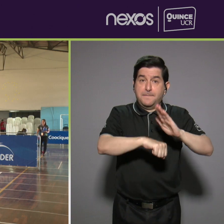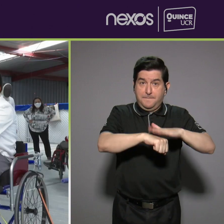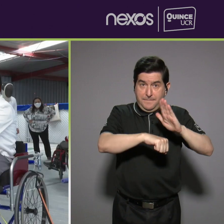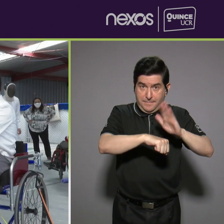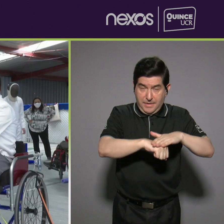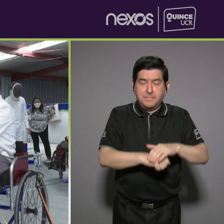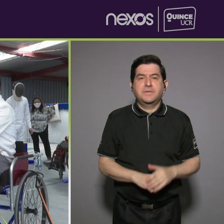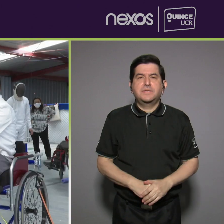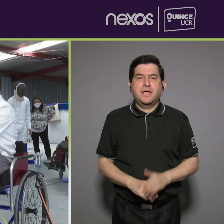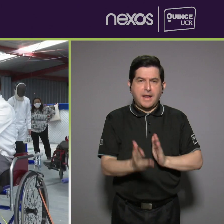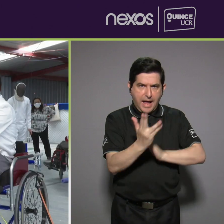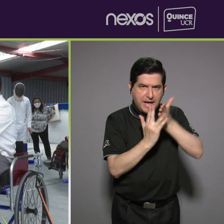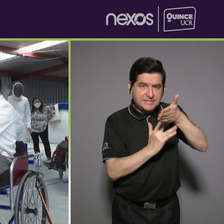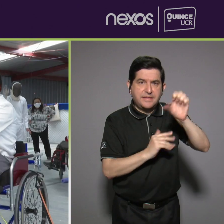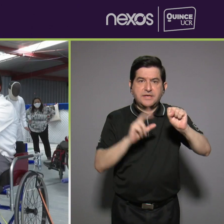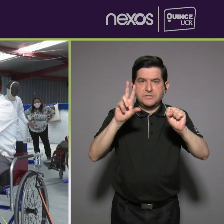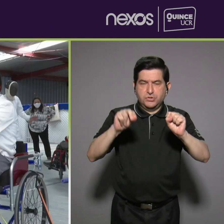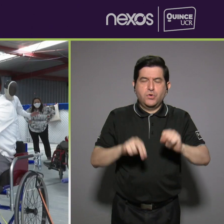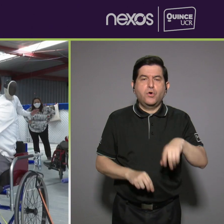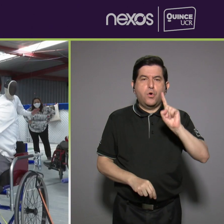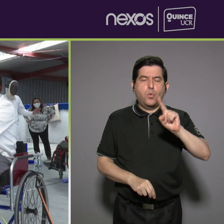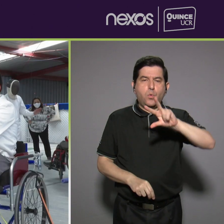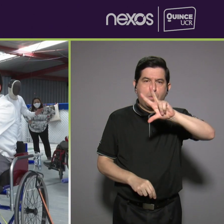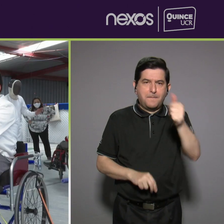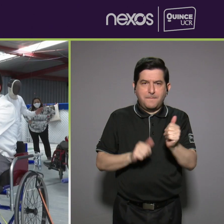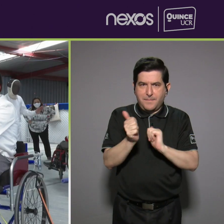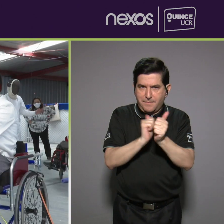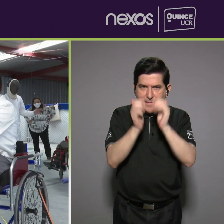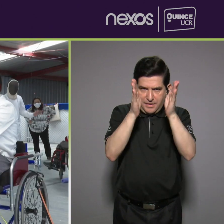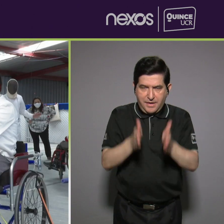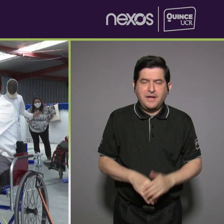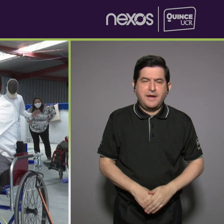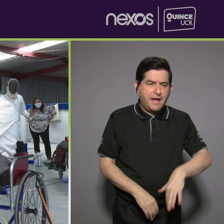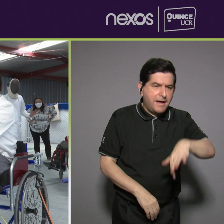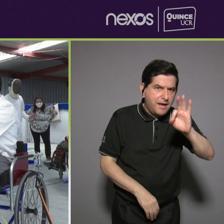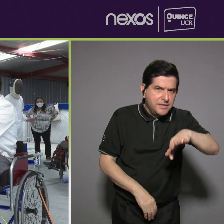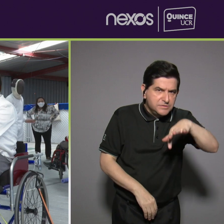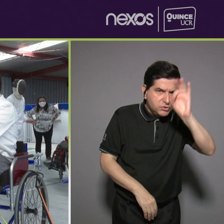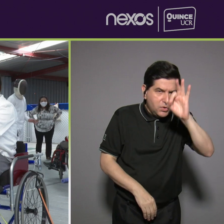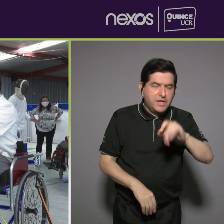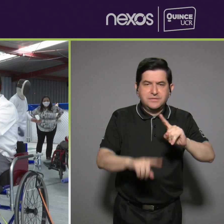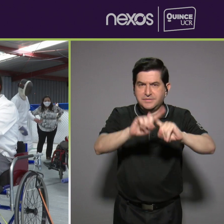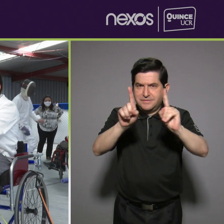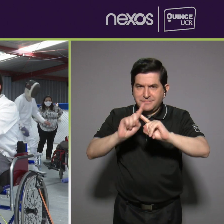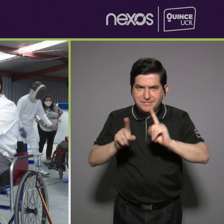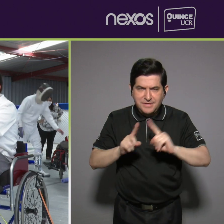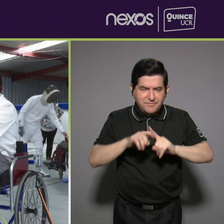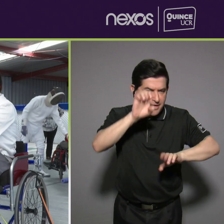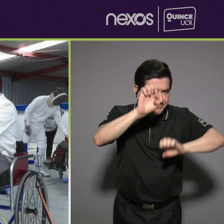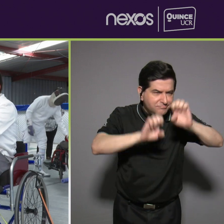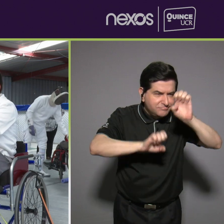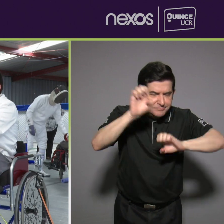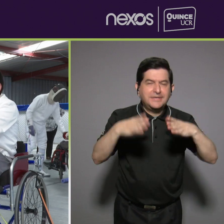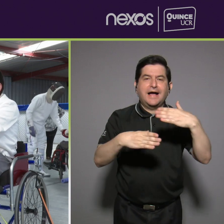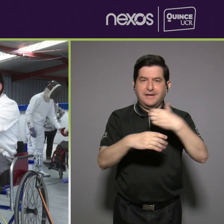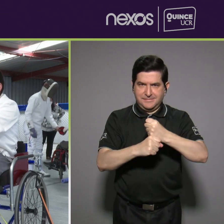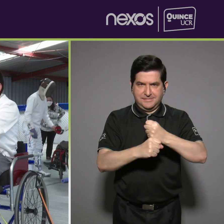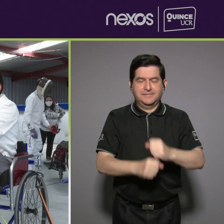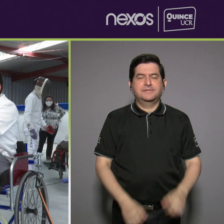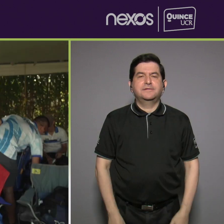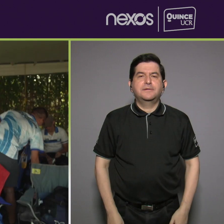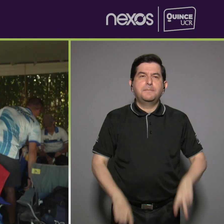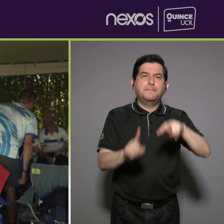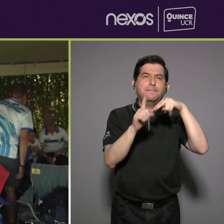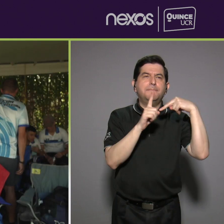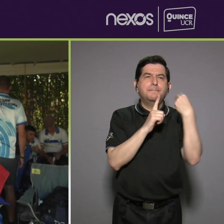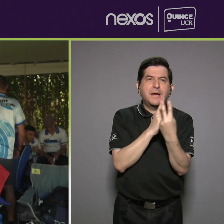la entrada a un paratleta, todo lo que es la elegibilidad, las diferentes evaluaciones que se realizan. Desde